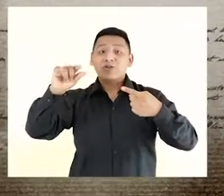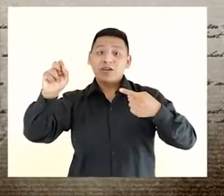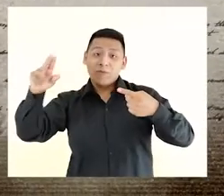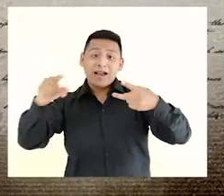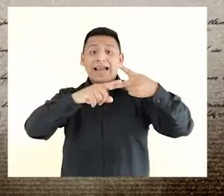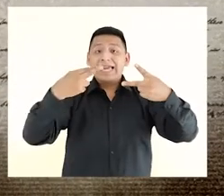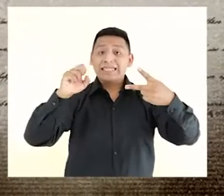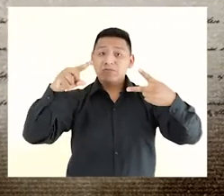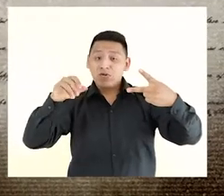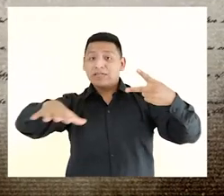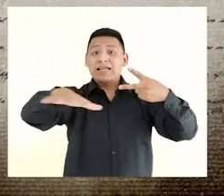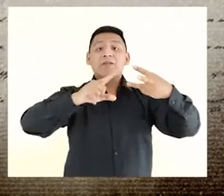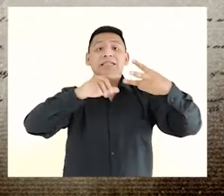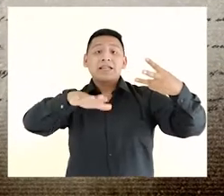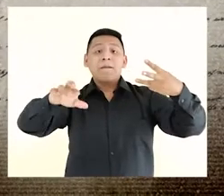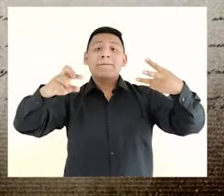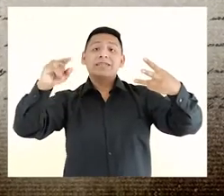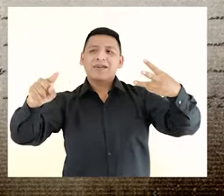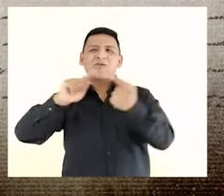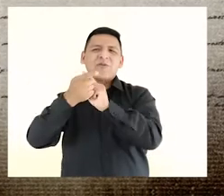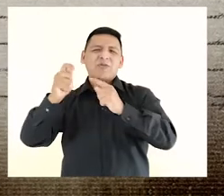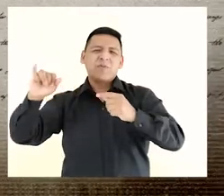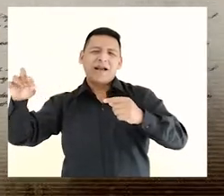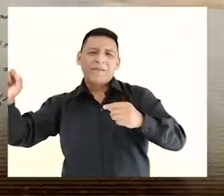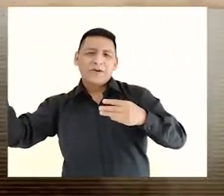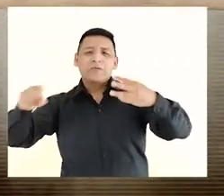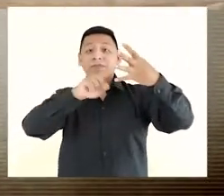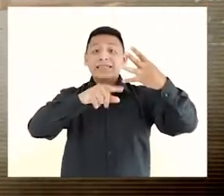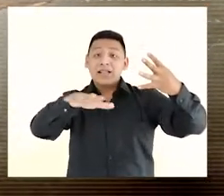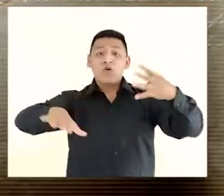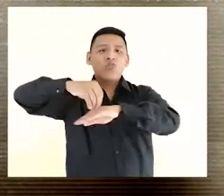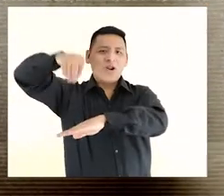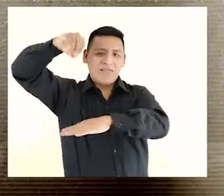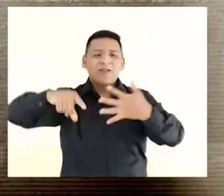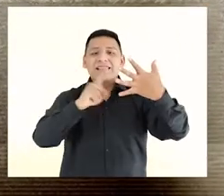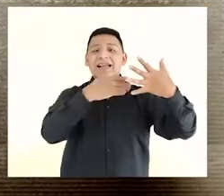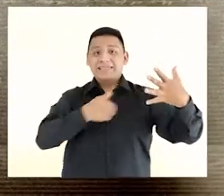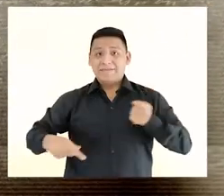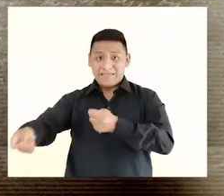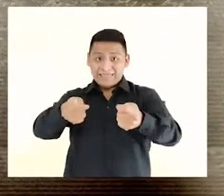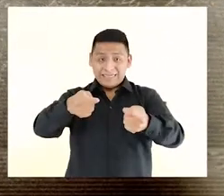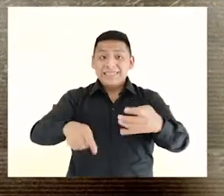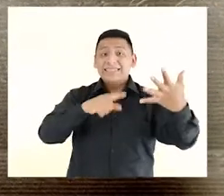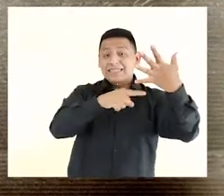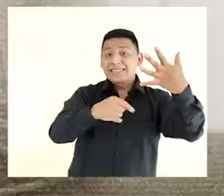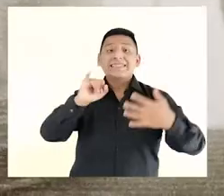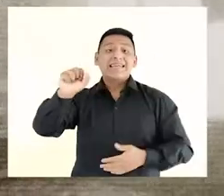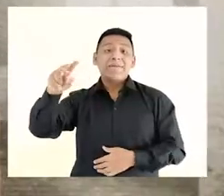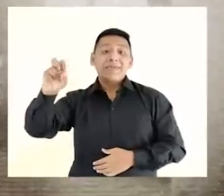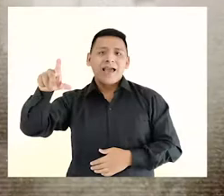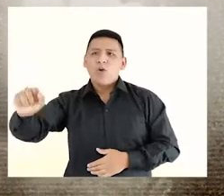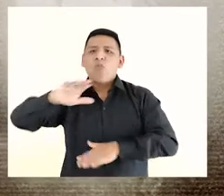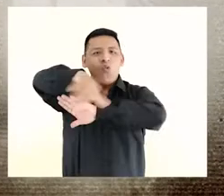El Salón Choquehuanca y el Espuro, el Salón Pizarro, hoy Tupac Amaro, el Salón Dorado, el Despacho Presidencial y